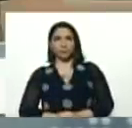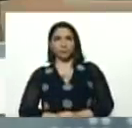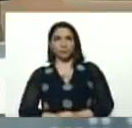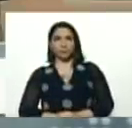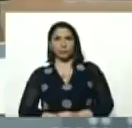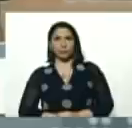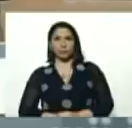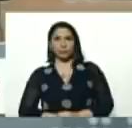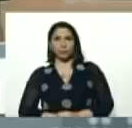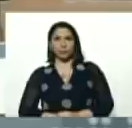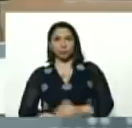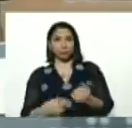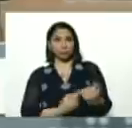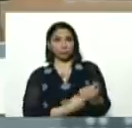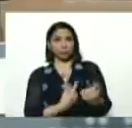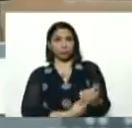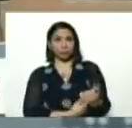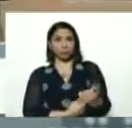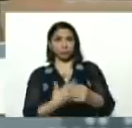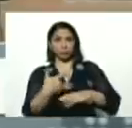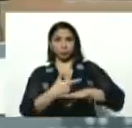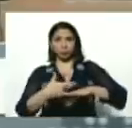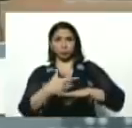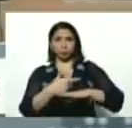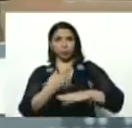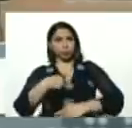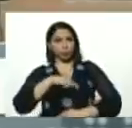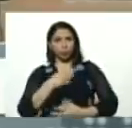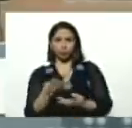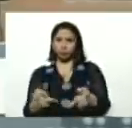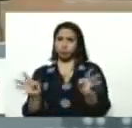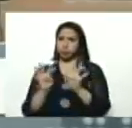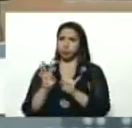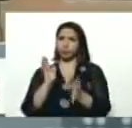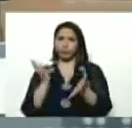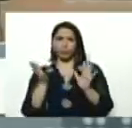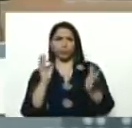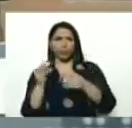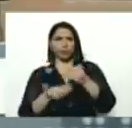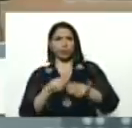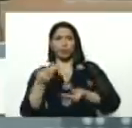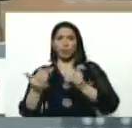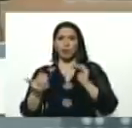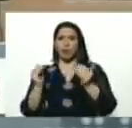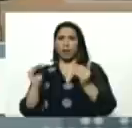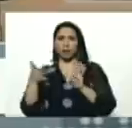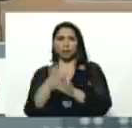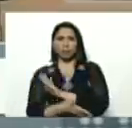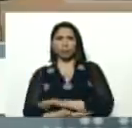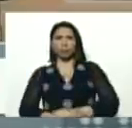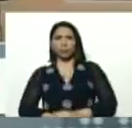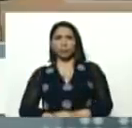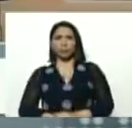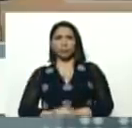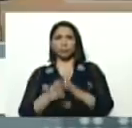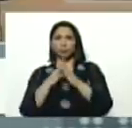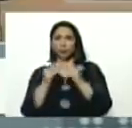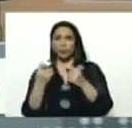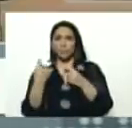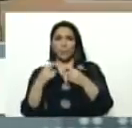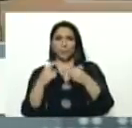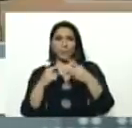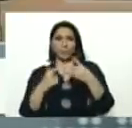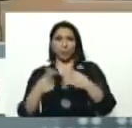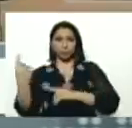Falcón, hermano, Víctor Clark, aquí hemos estado presentes, temprano, haciendo un balance, de todas las, las instrucciones, que usted